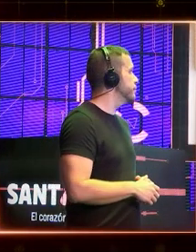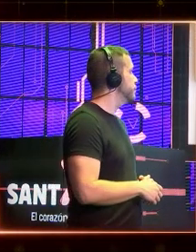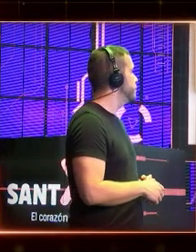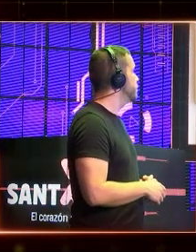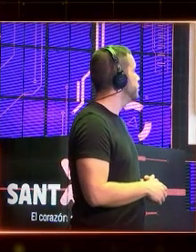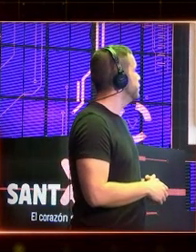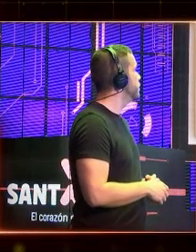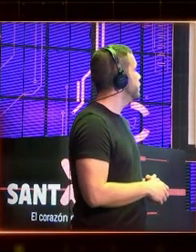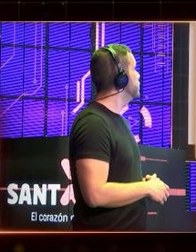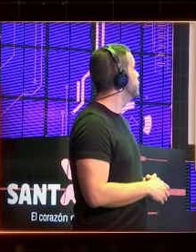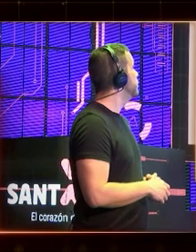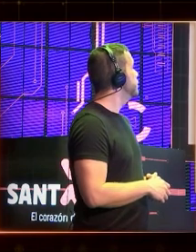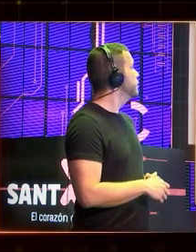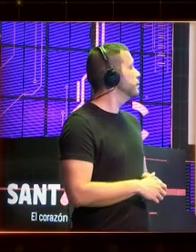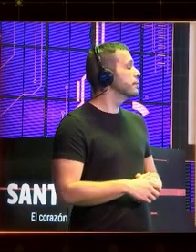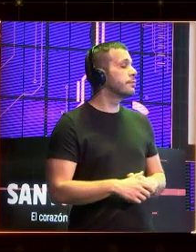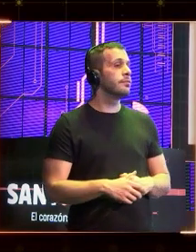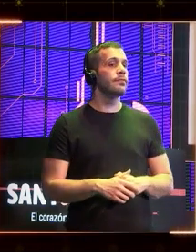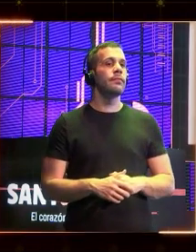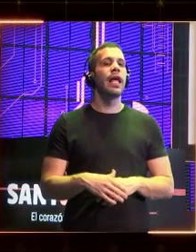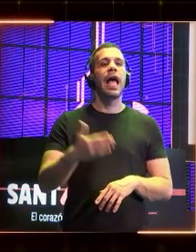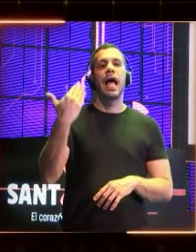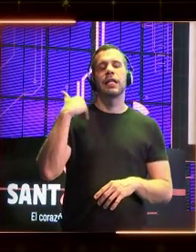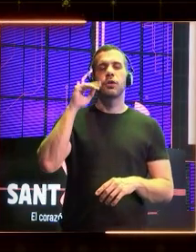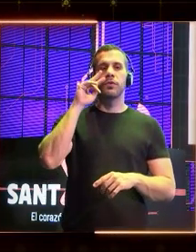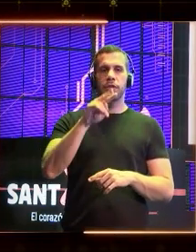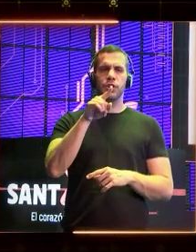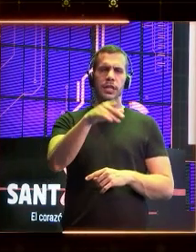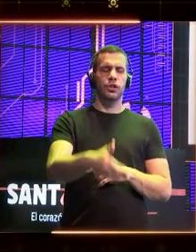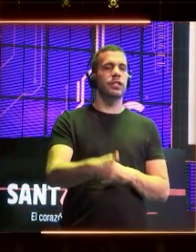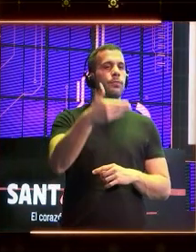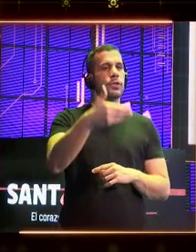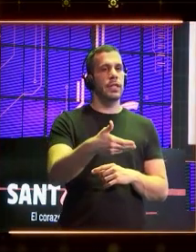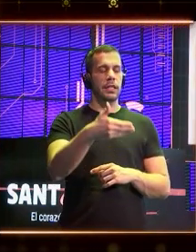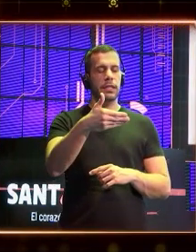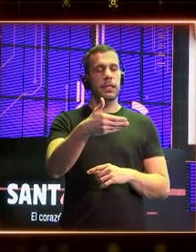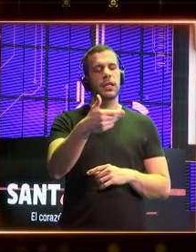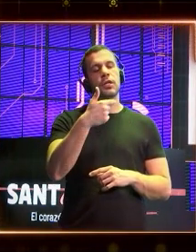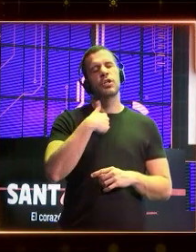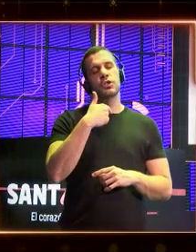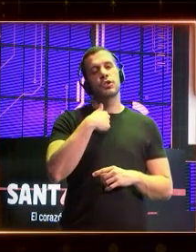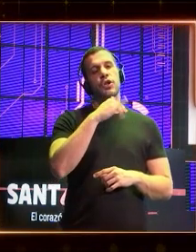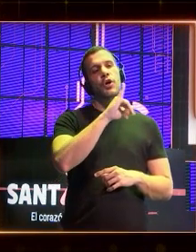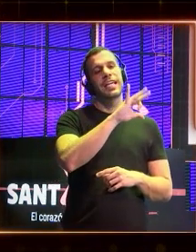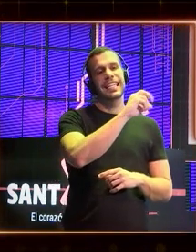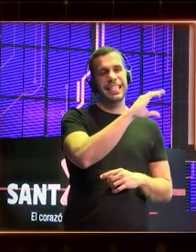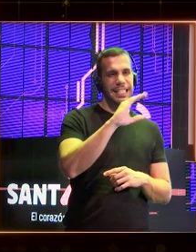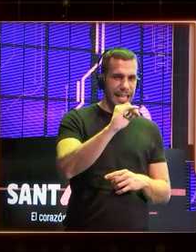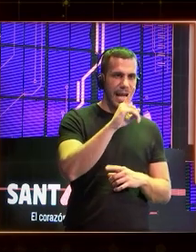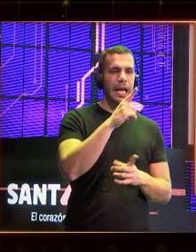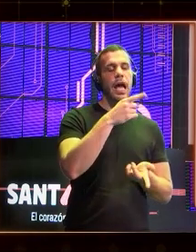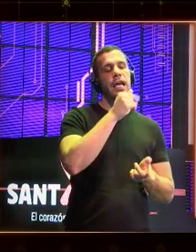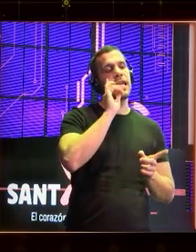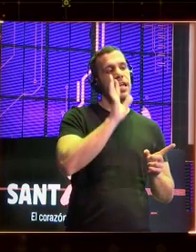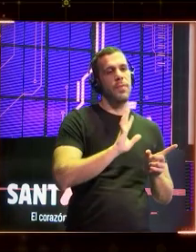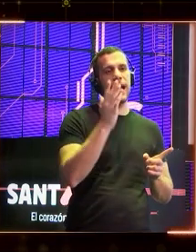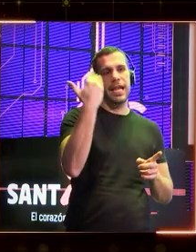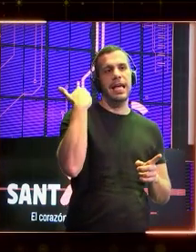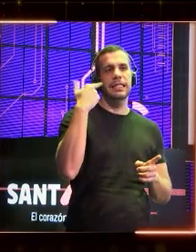Bueno, esto lo hemos visto antes. Es que esto es muy importante. No quiero que confundáis la imagen que nos ha enseñado Isaac ya de en qué momento las máquinas